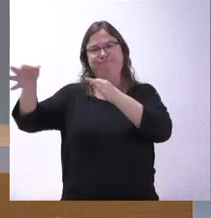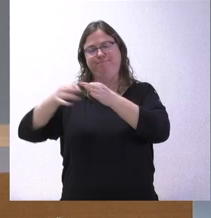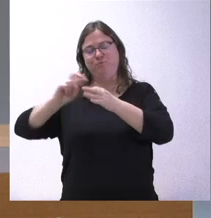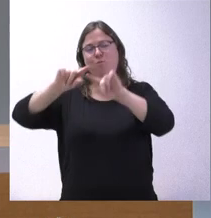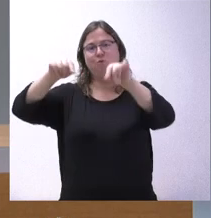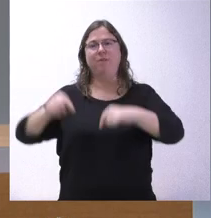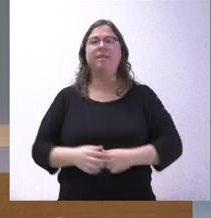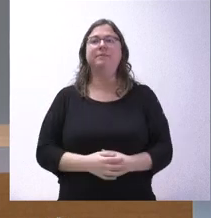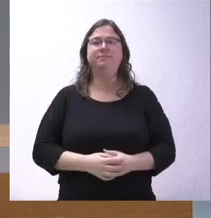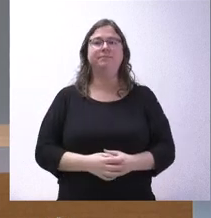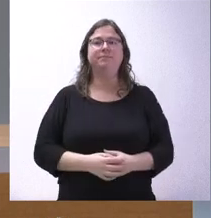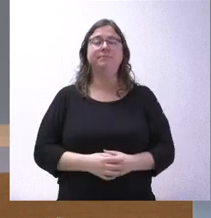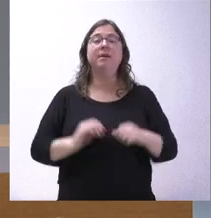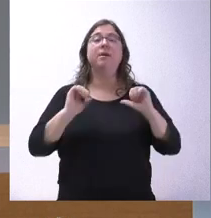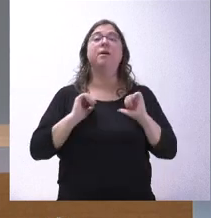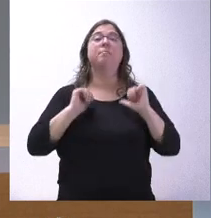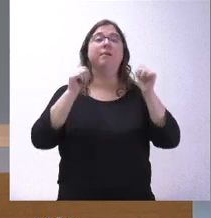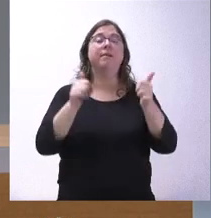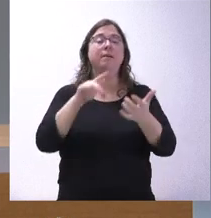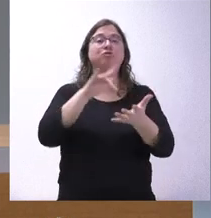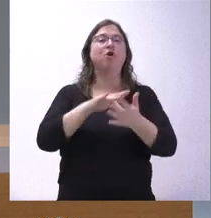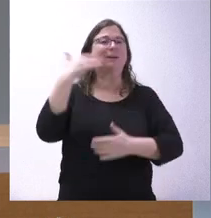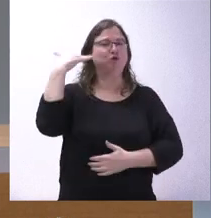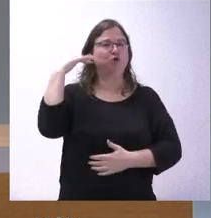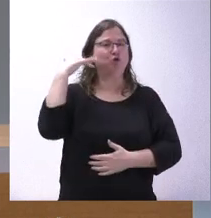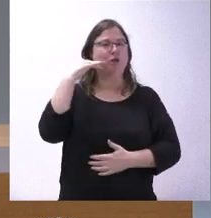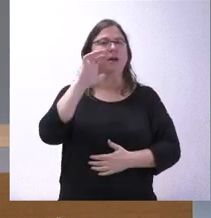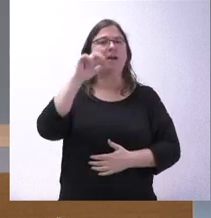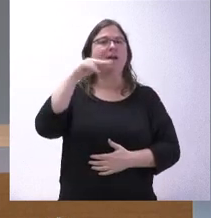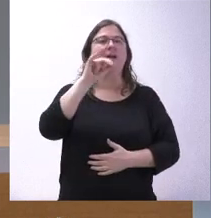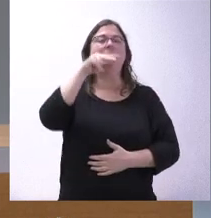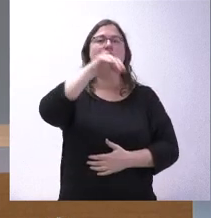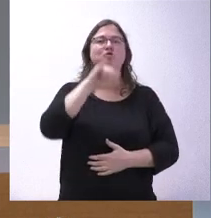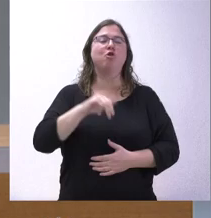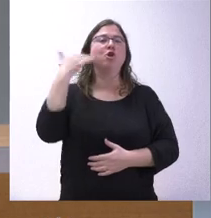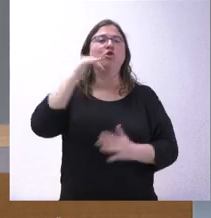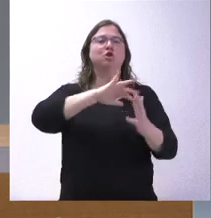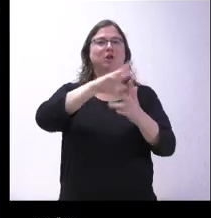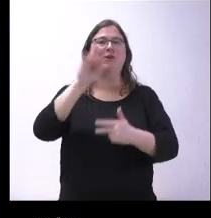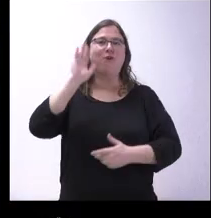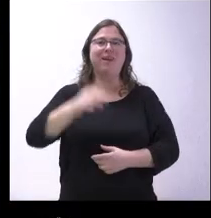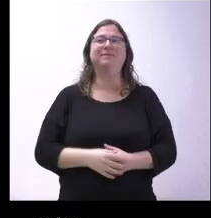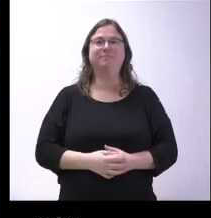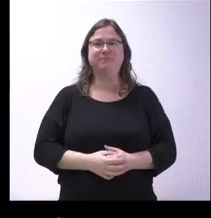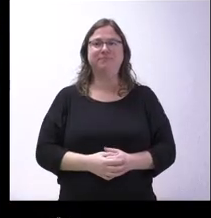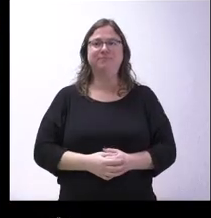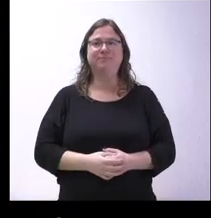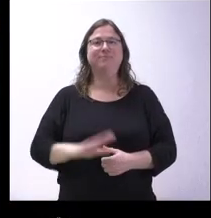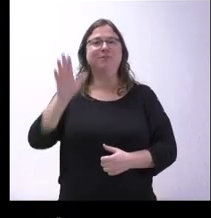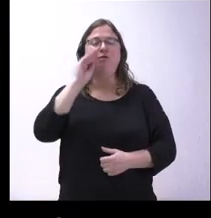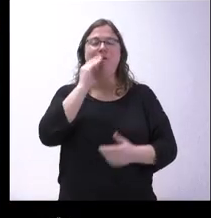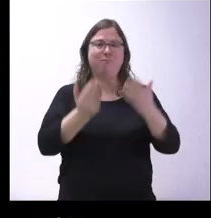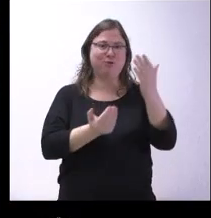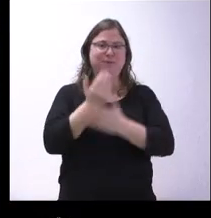provincias. Iniciamos este turno en Soria con Encarna Muñoz, de Soria Noticias. Hola, Encarna. Hola,